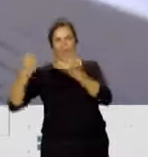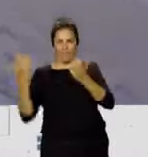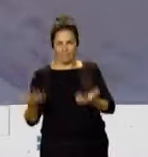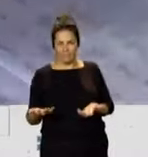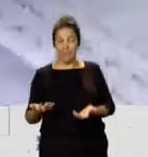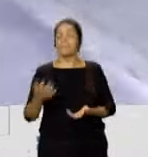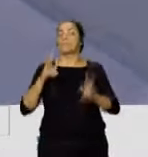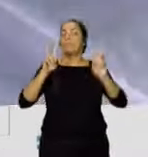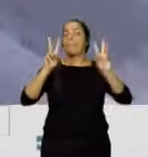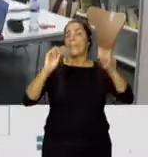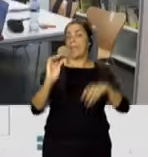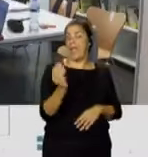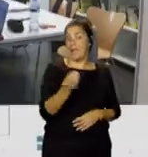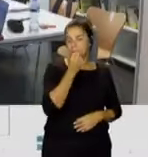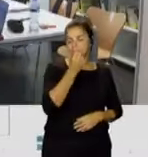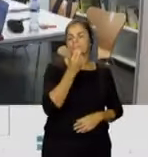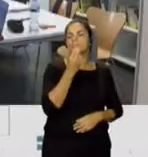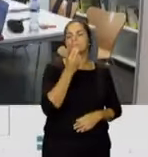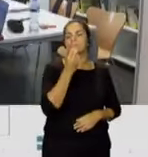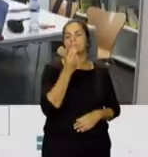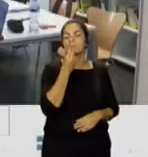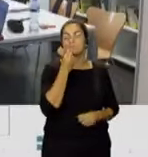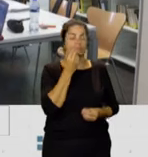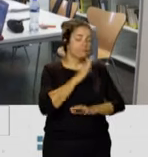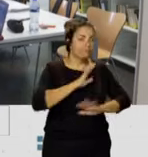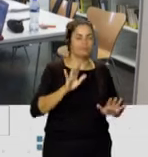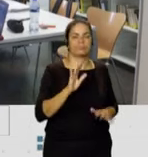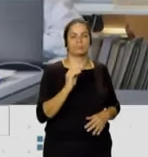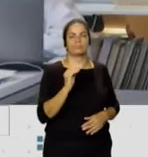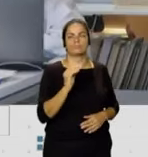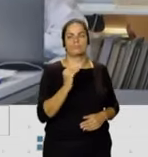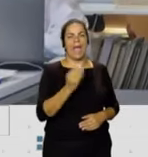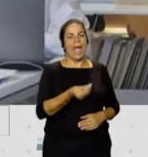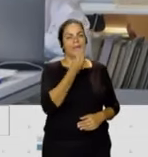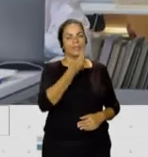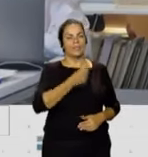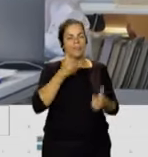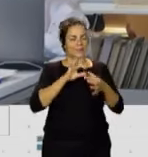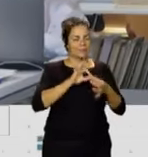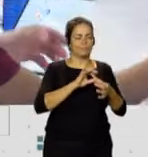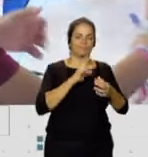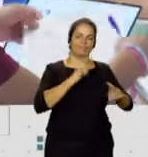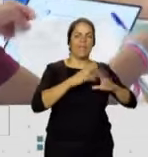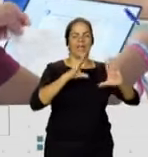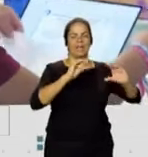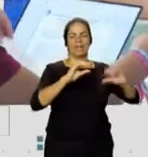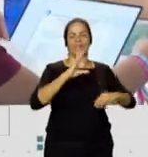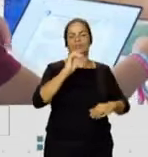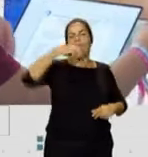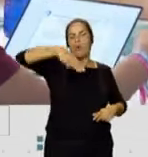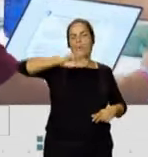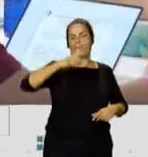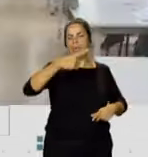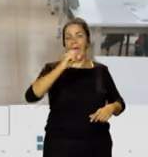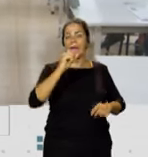respecto a la alimentación, lo ideal es una alimentación mucho más basada en lo que llamamos grasas omega, porque los omega son